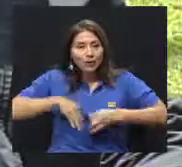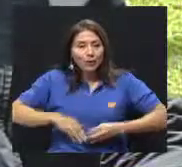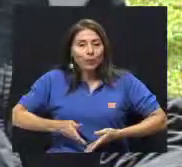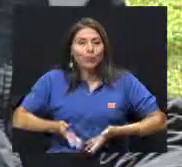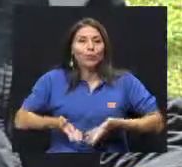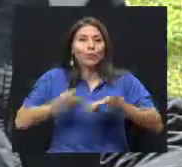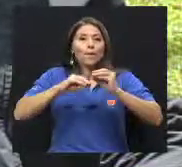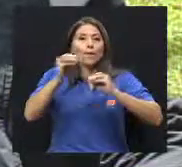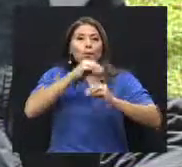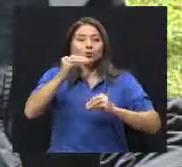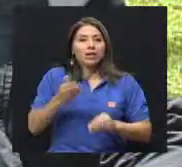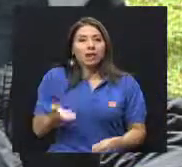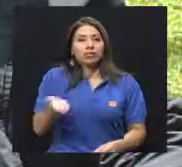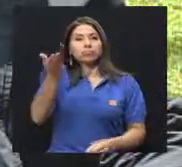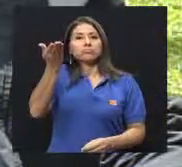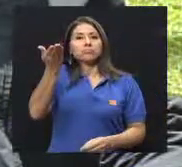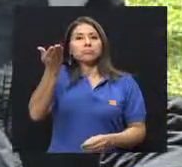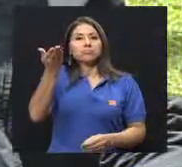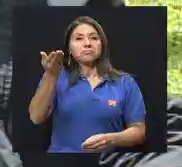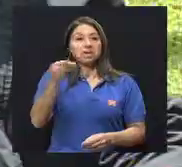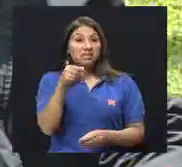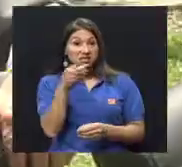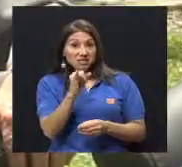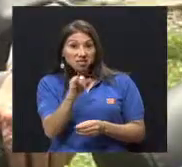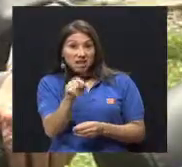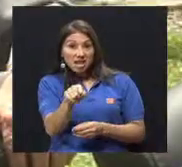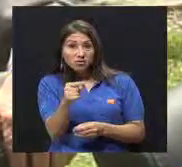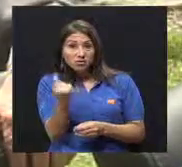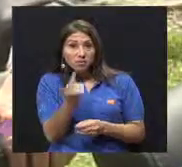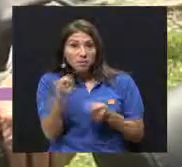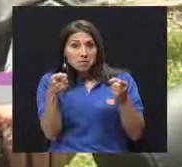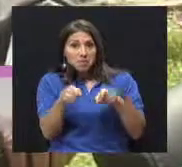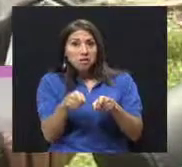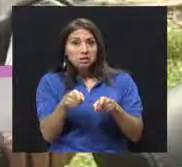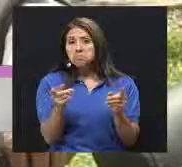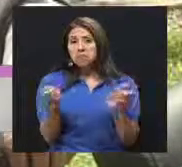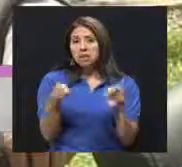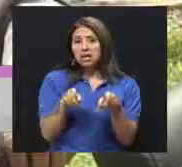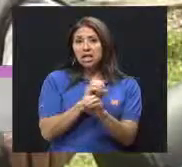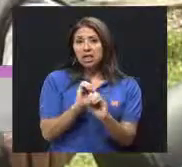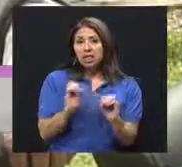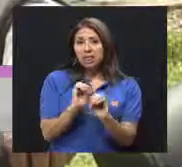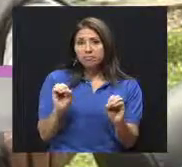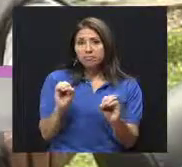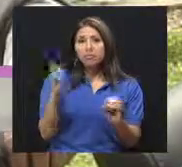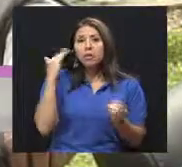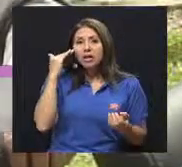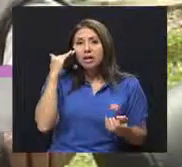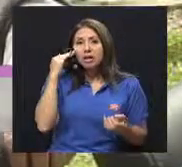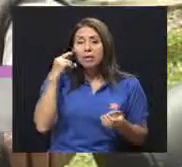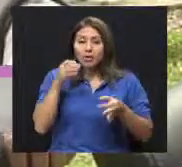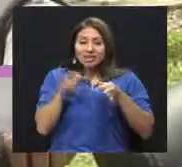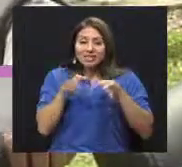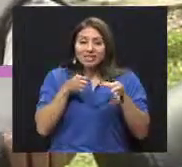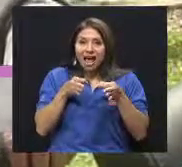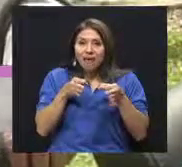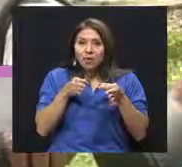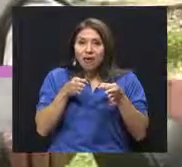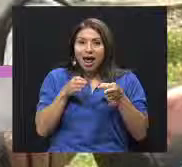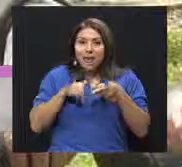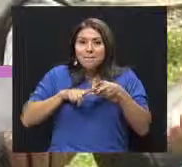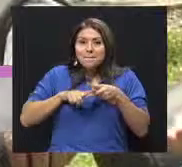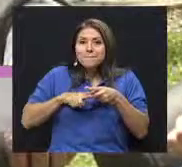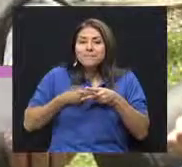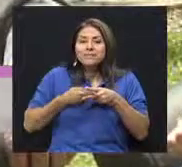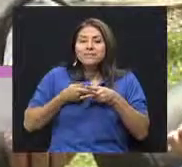Ahí no pasaría nada. Nada más porque la célula comienza a mandar otros mensajes para producir energía.